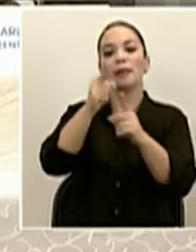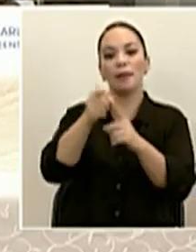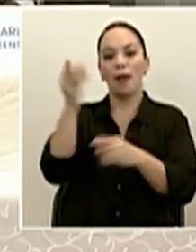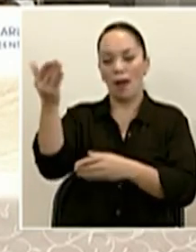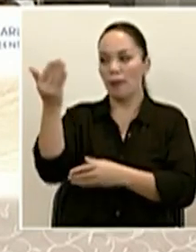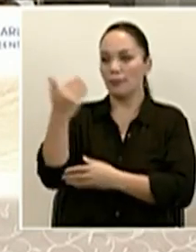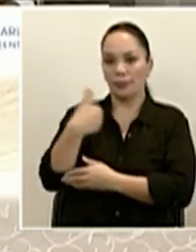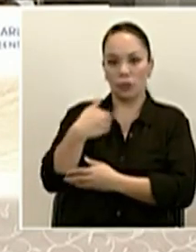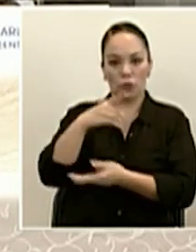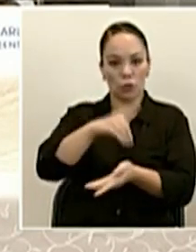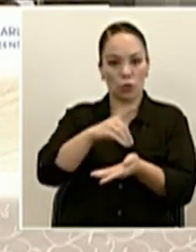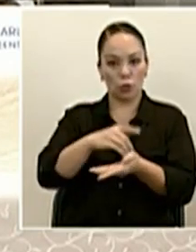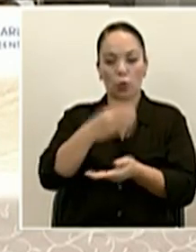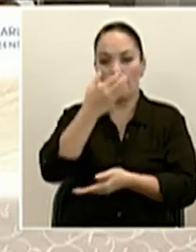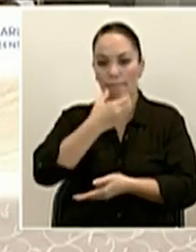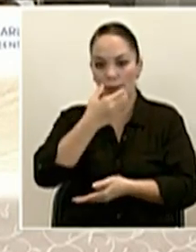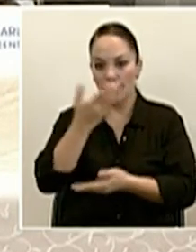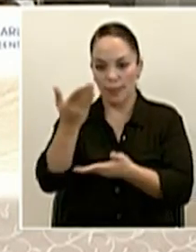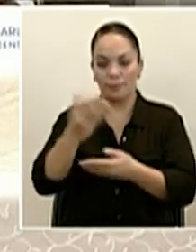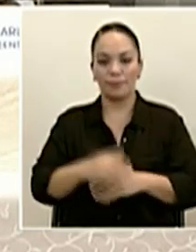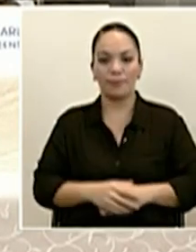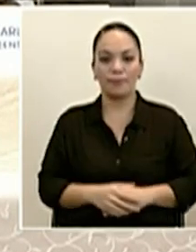Macaya. Escuchamos a Sergio.